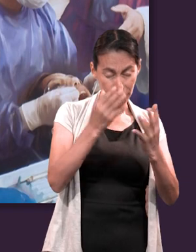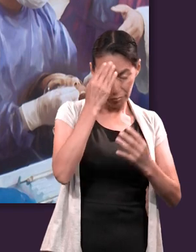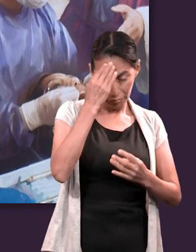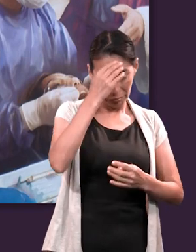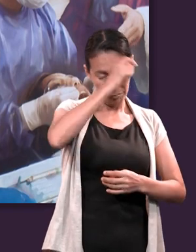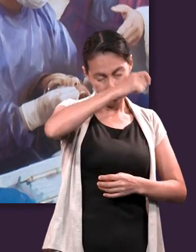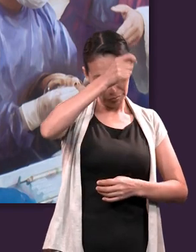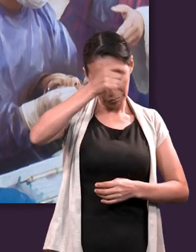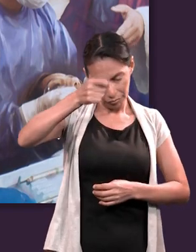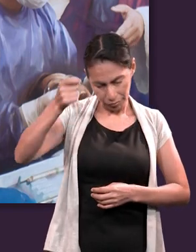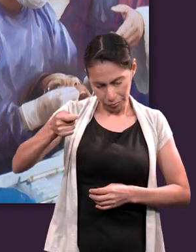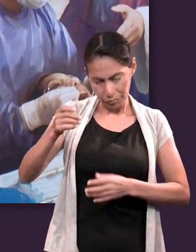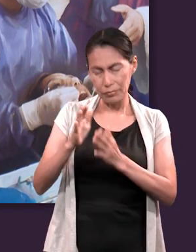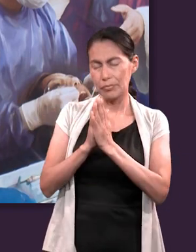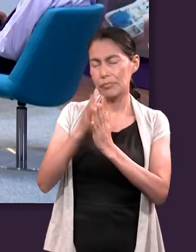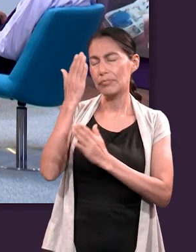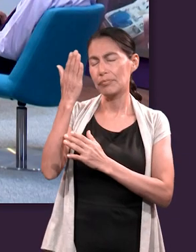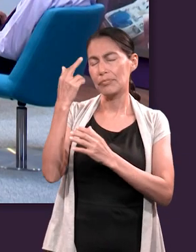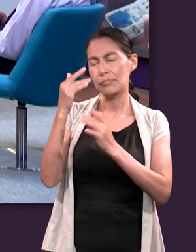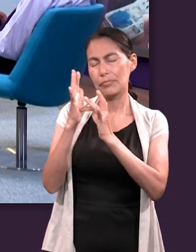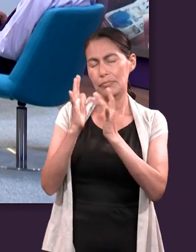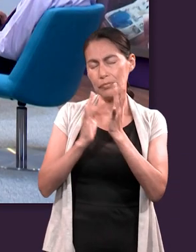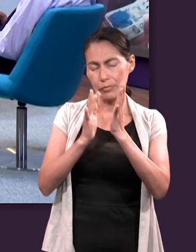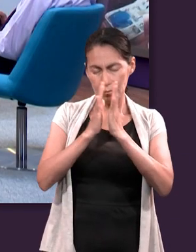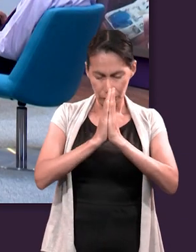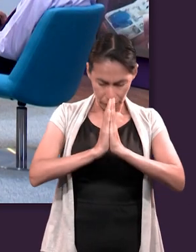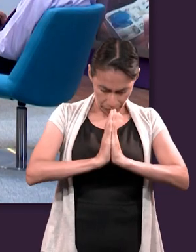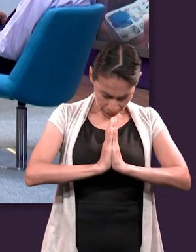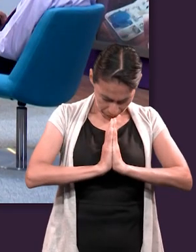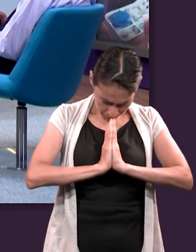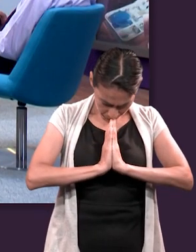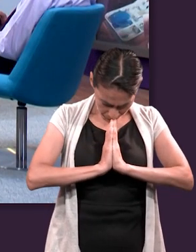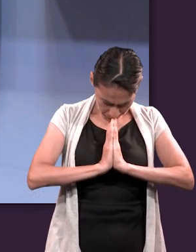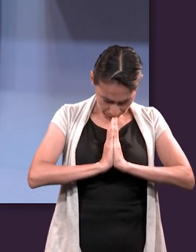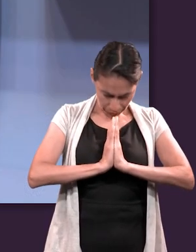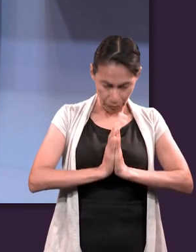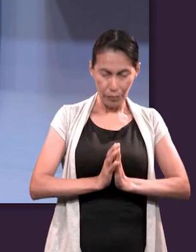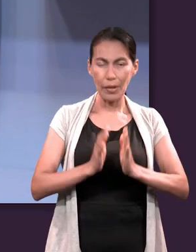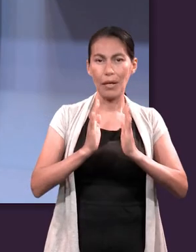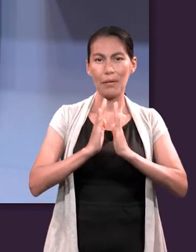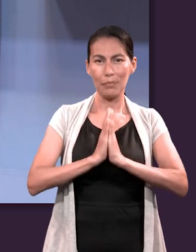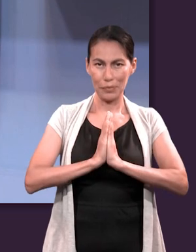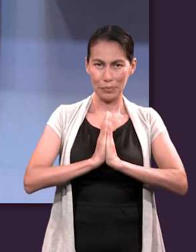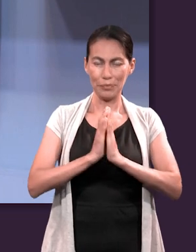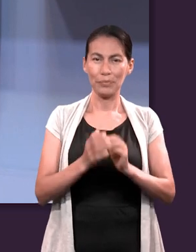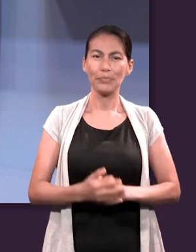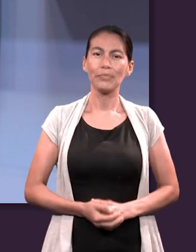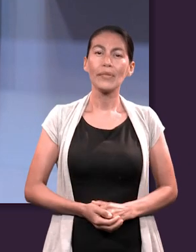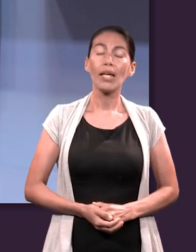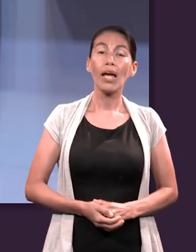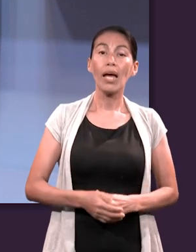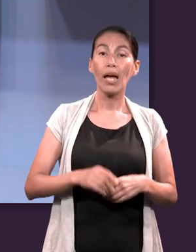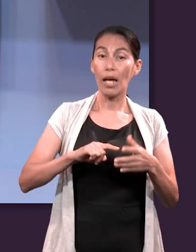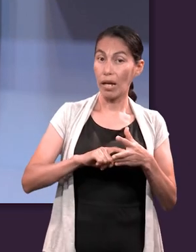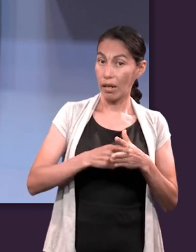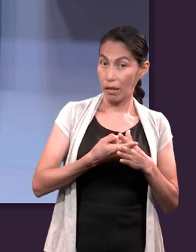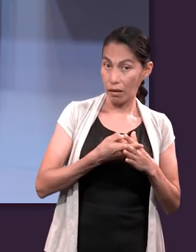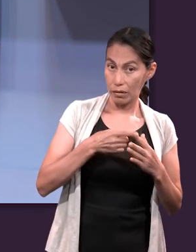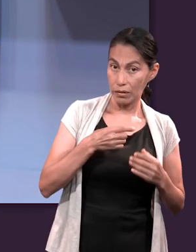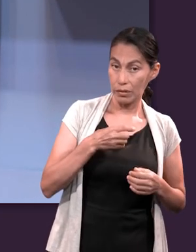conocemos. Lo pedimos en el nombre de Jesús. Amén. Amén. En Génesis 3